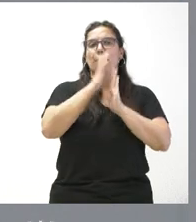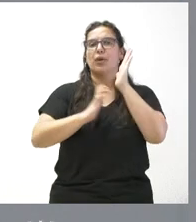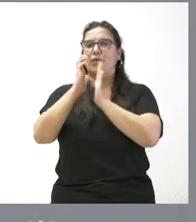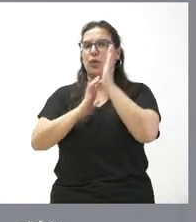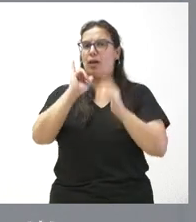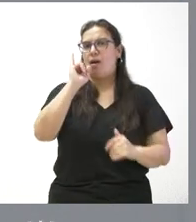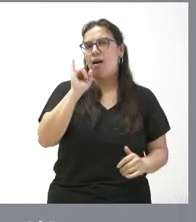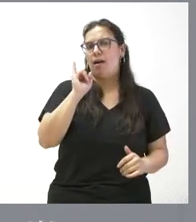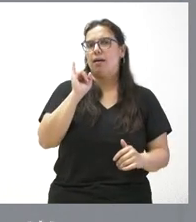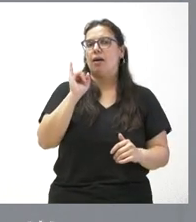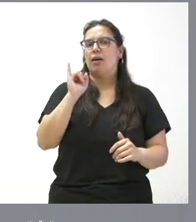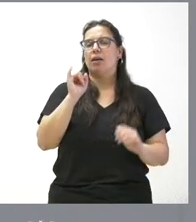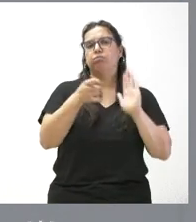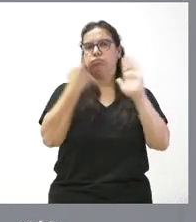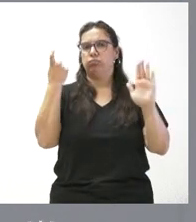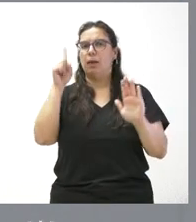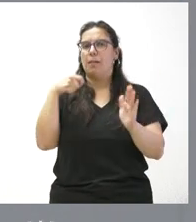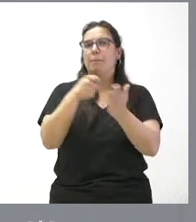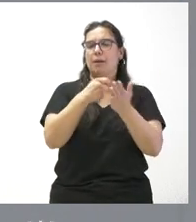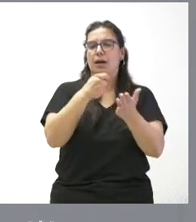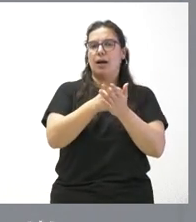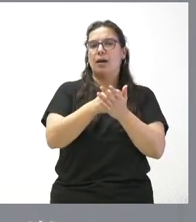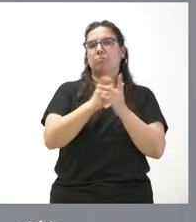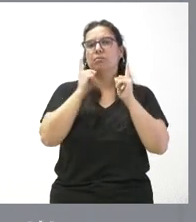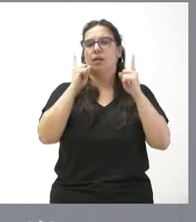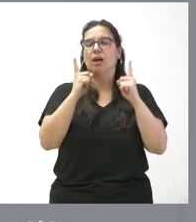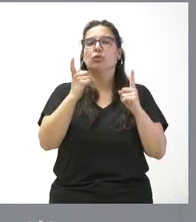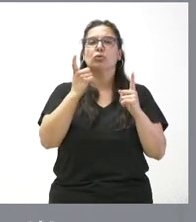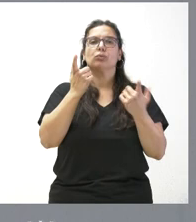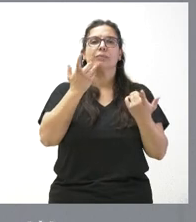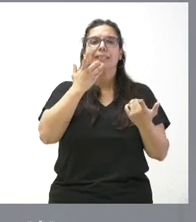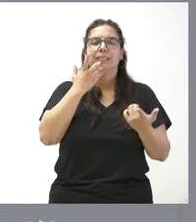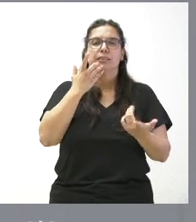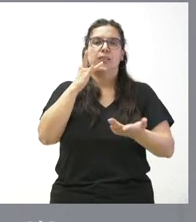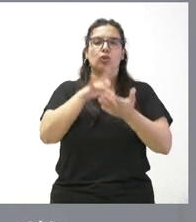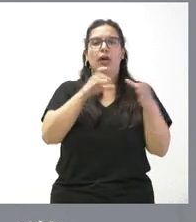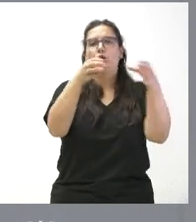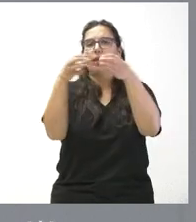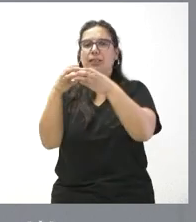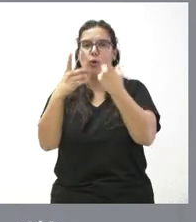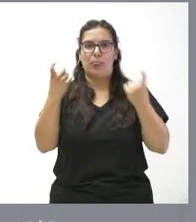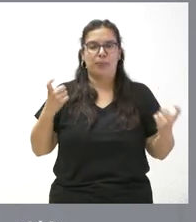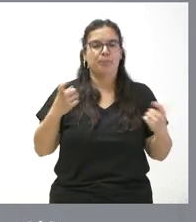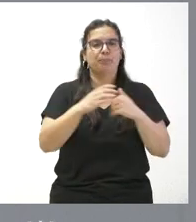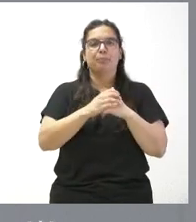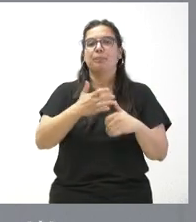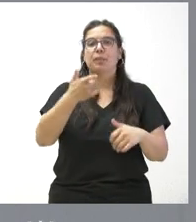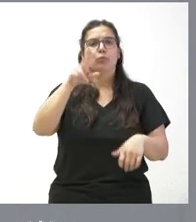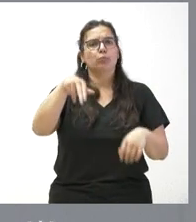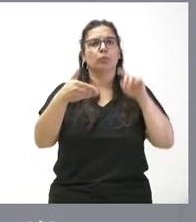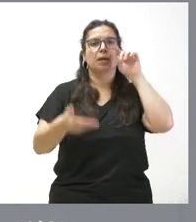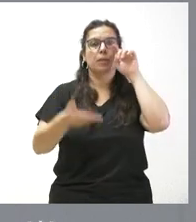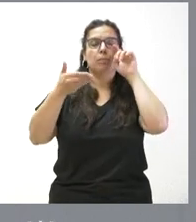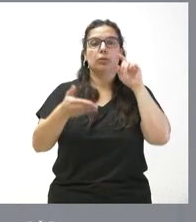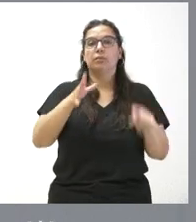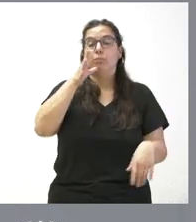y exenciones en el pago de estas tarifas para determinados colectivos. Se trata de algo importante porque,